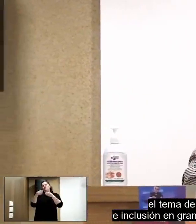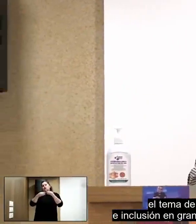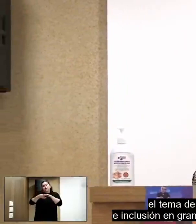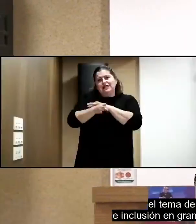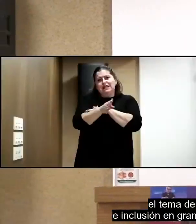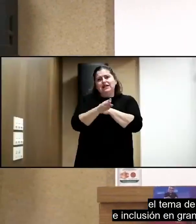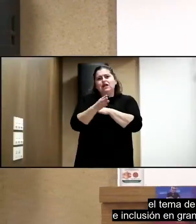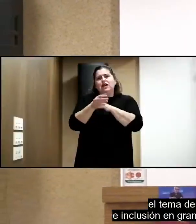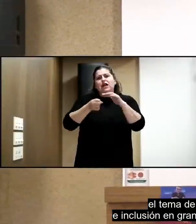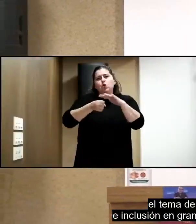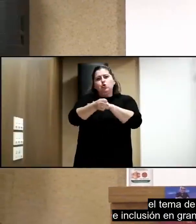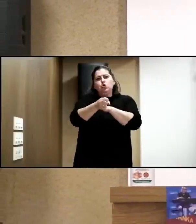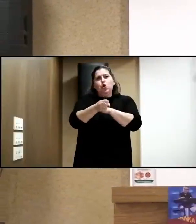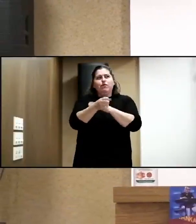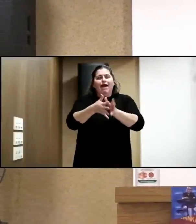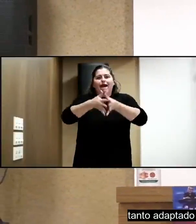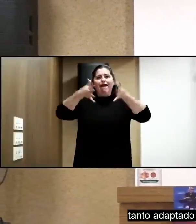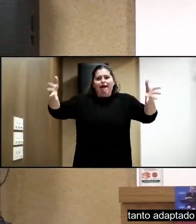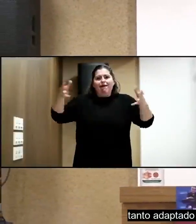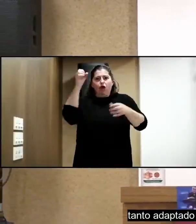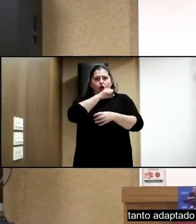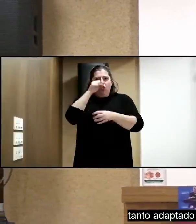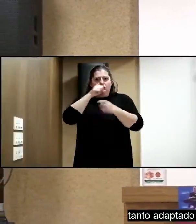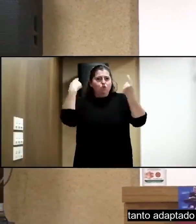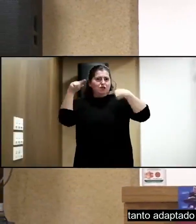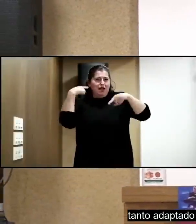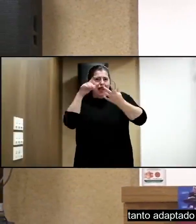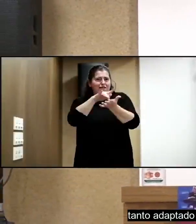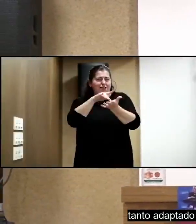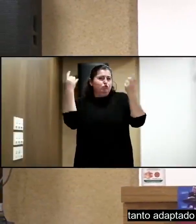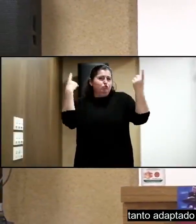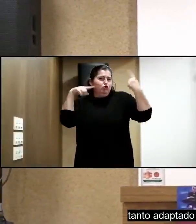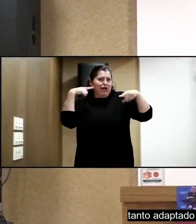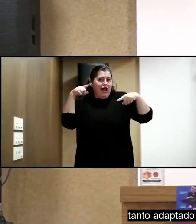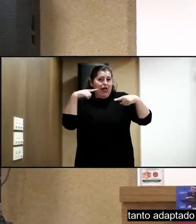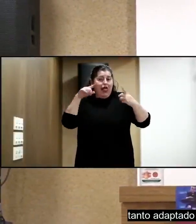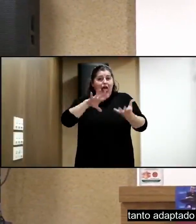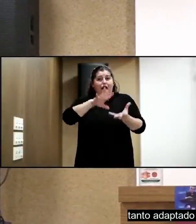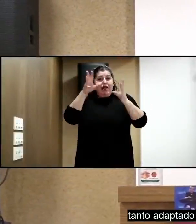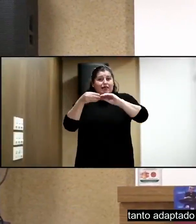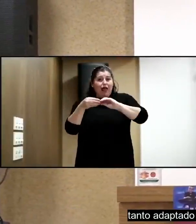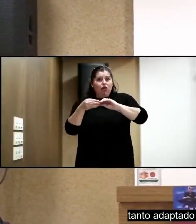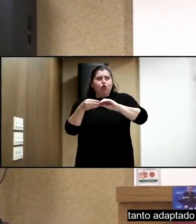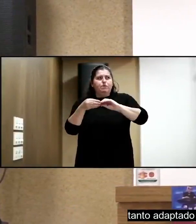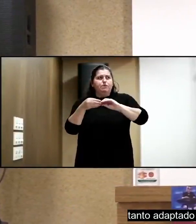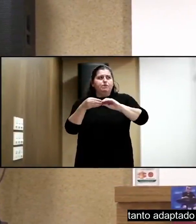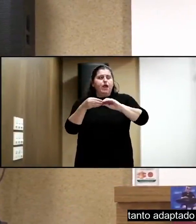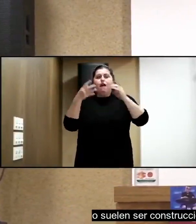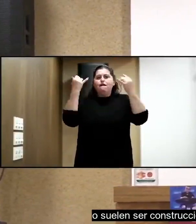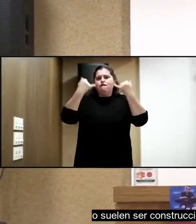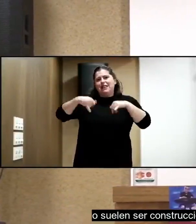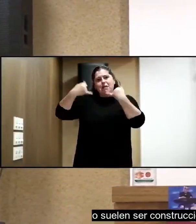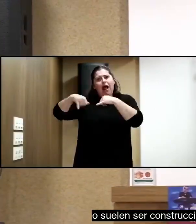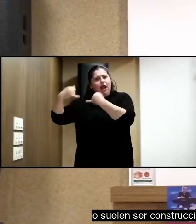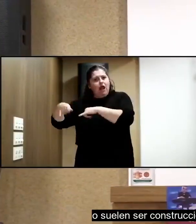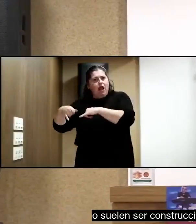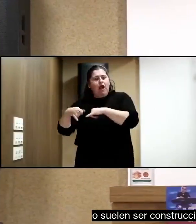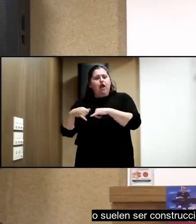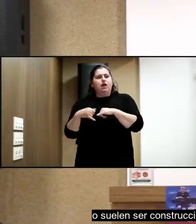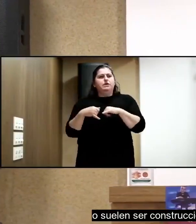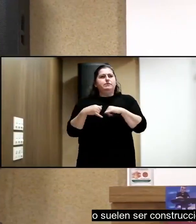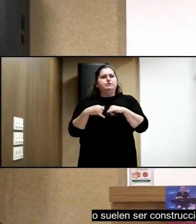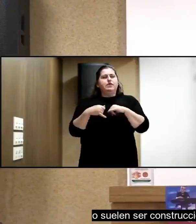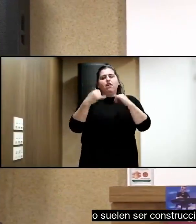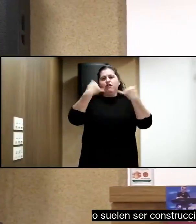grandes eventos musicales, tanto adaptados a festivales que suelen ser